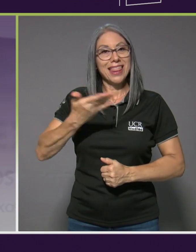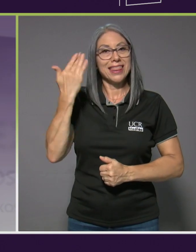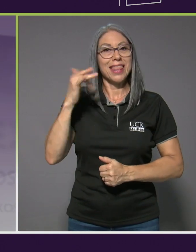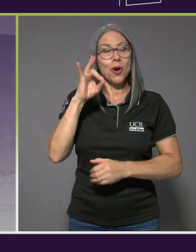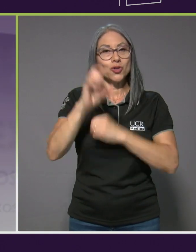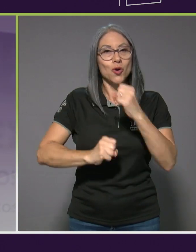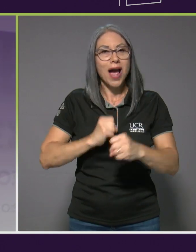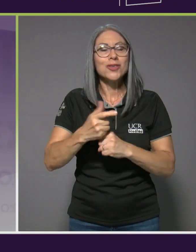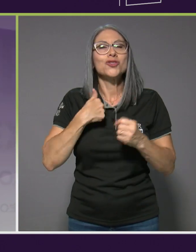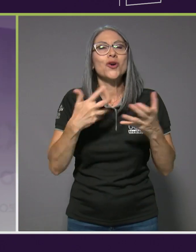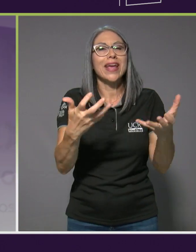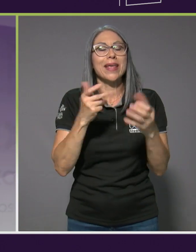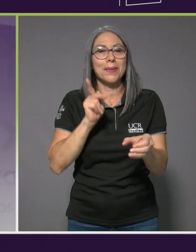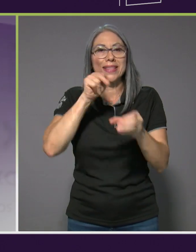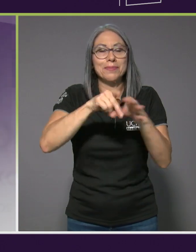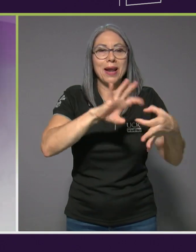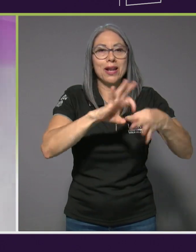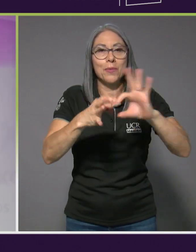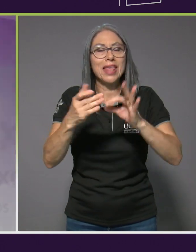quiero dar todas las medallas.